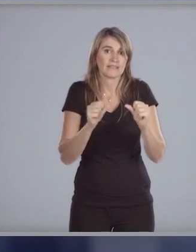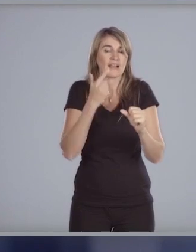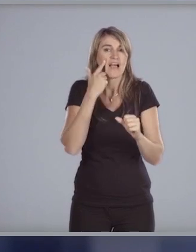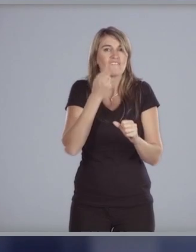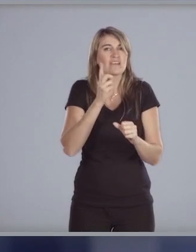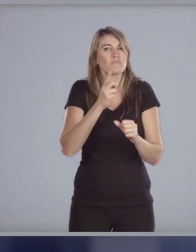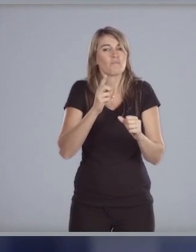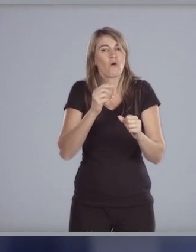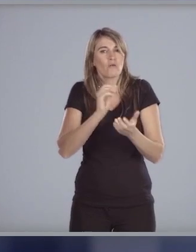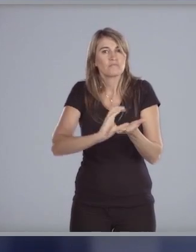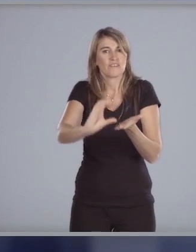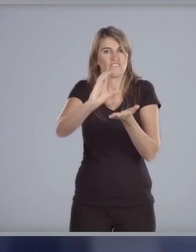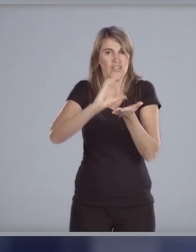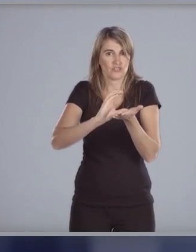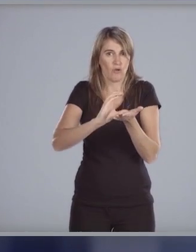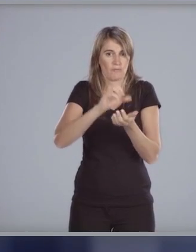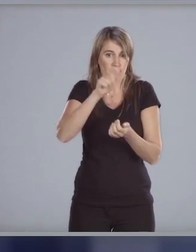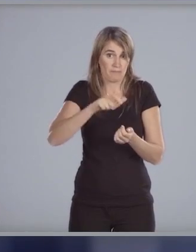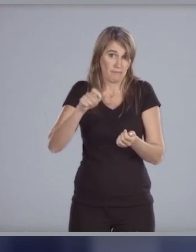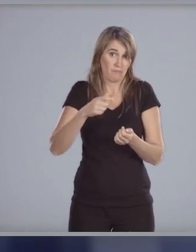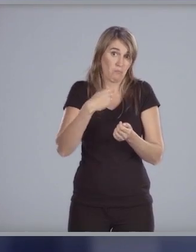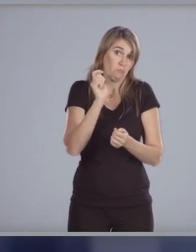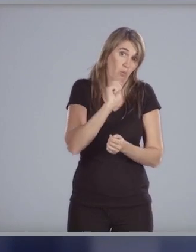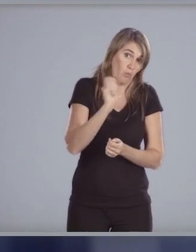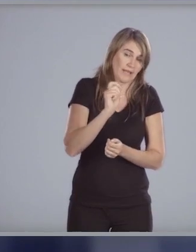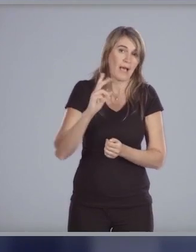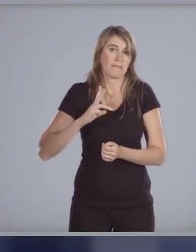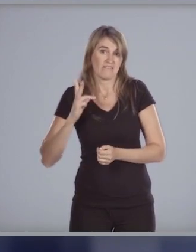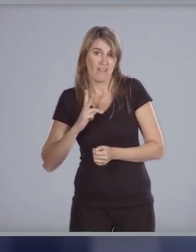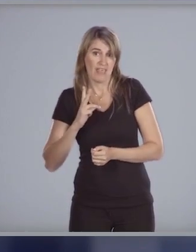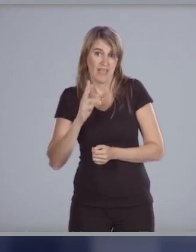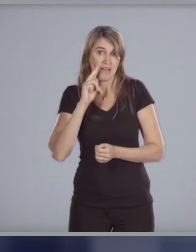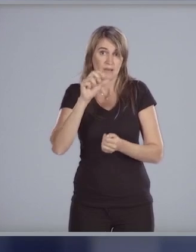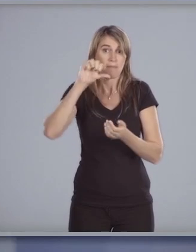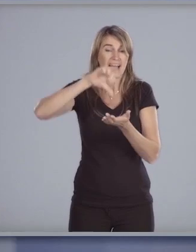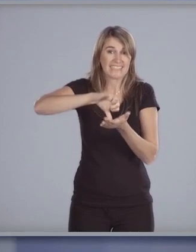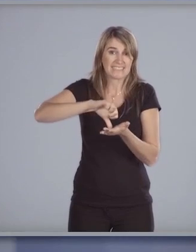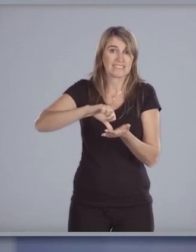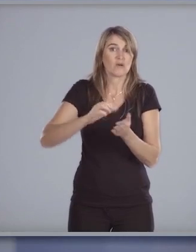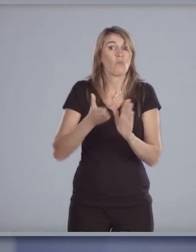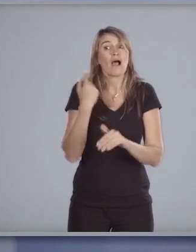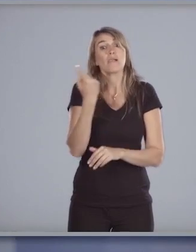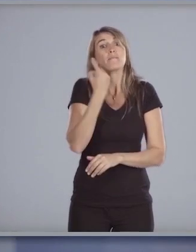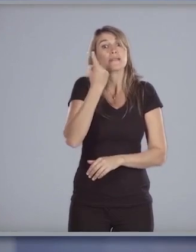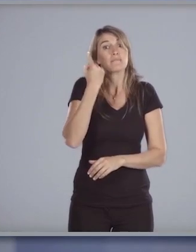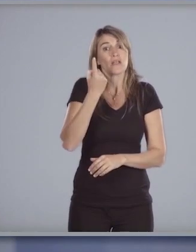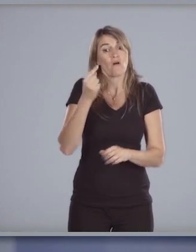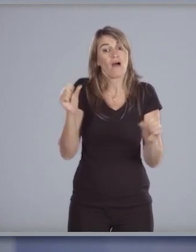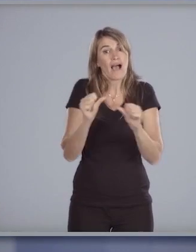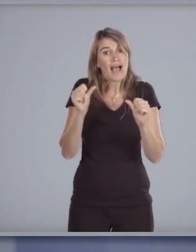orientar el proceso de inversión pública y privada en el país priorizando la